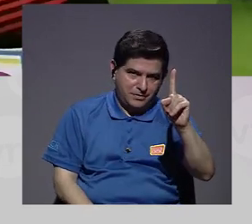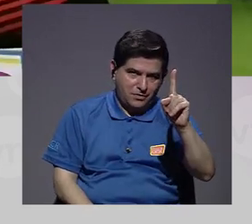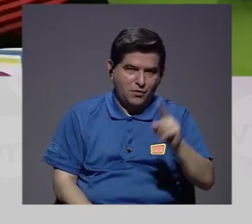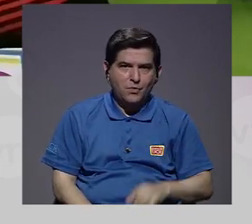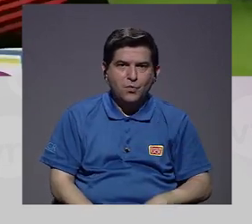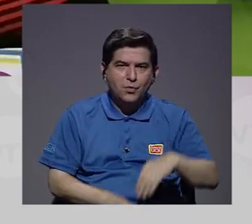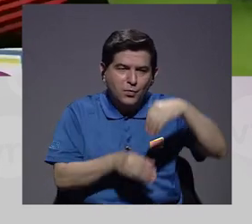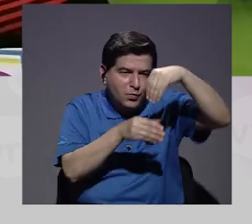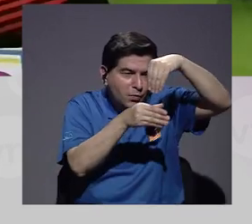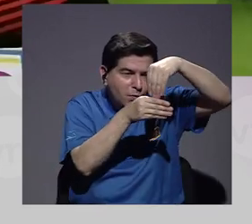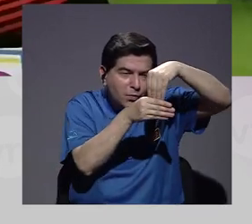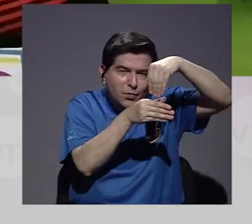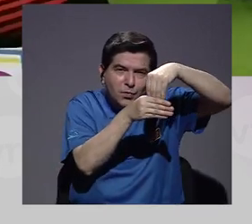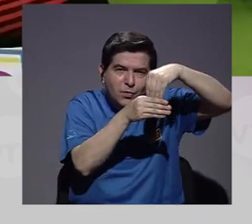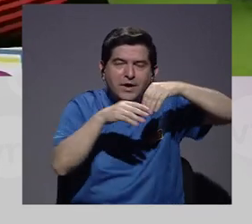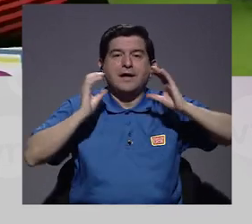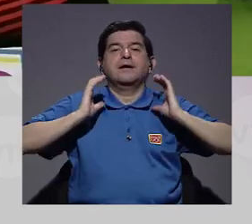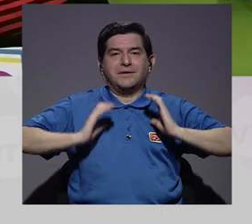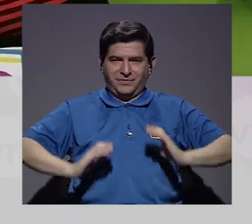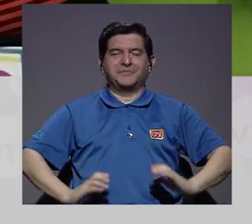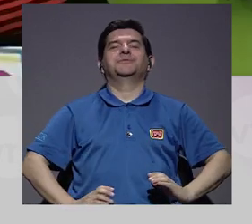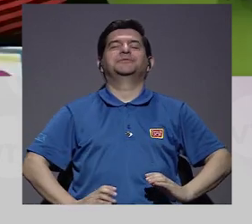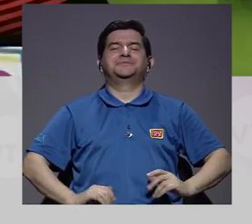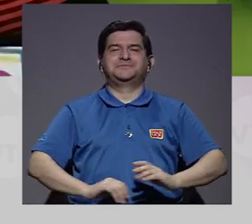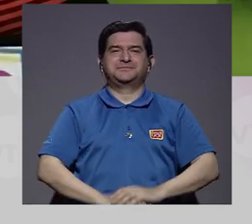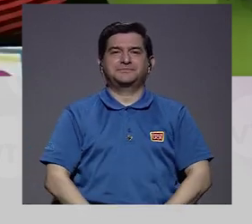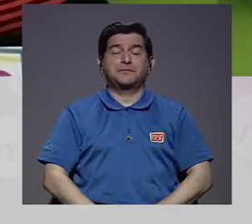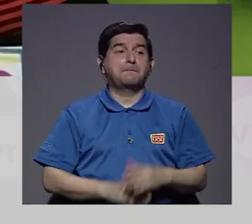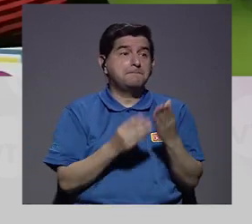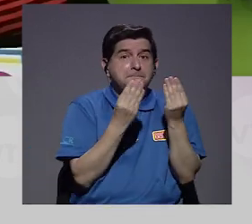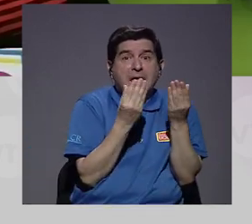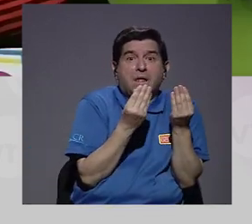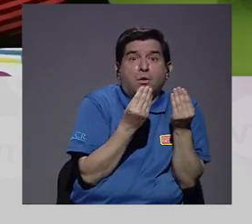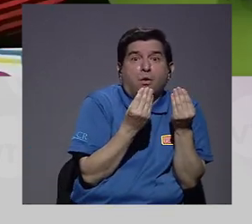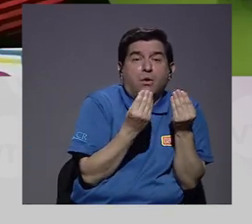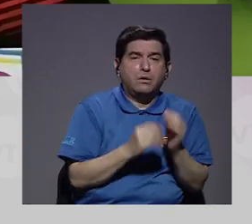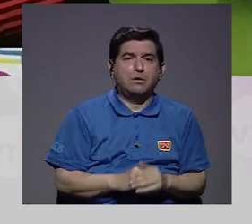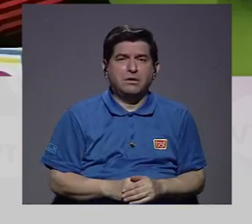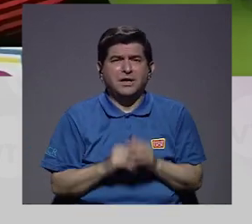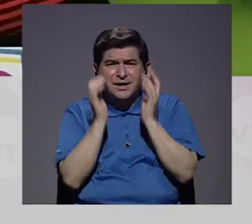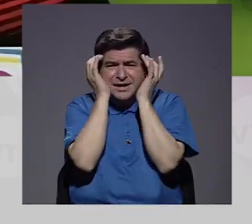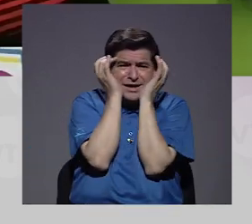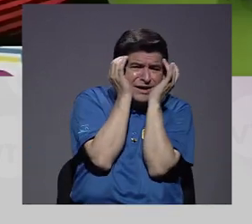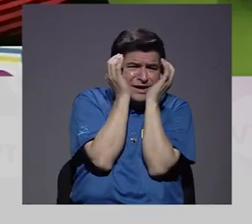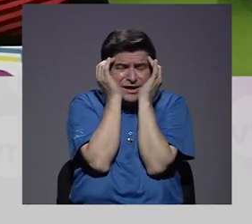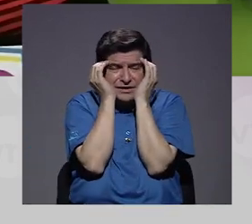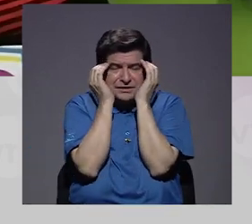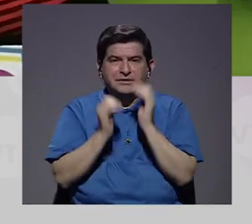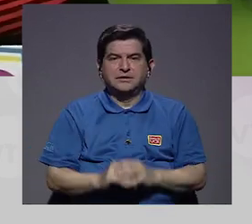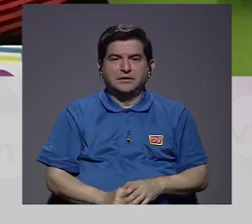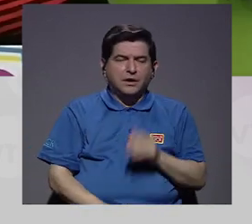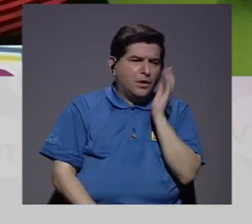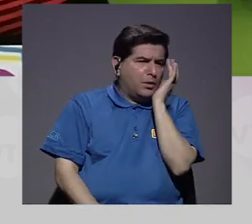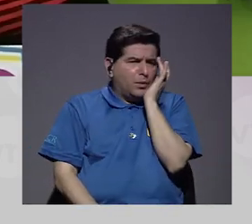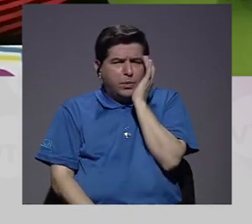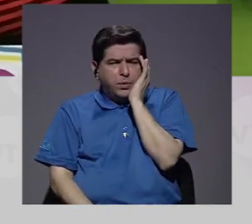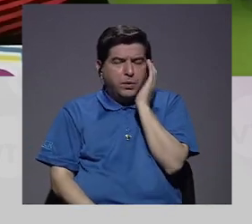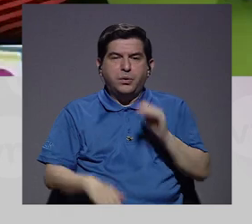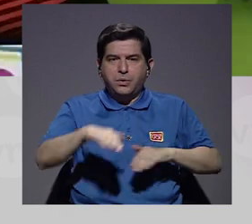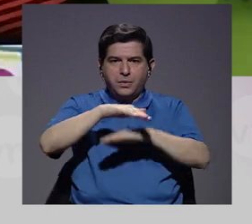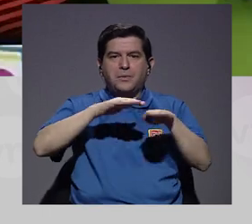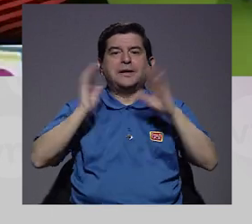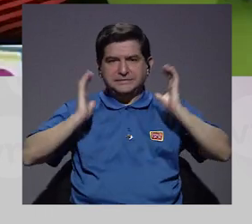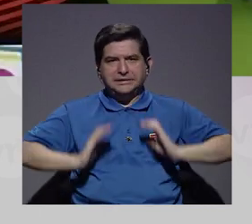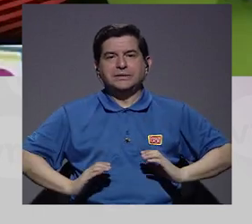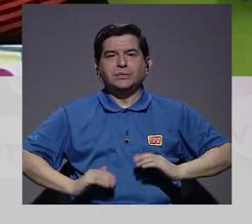depósito, digamos, corporal. El miedo, la angustia, la ansiedad tienen